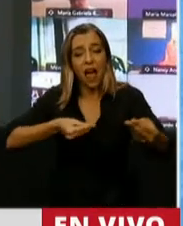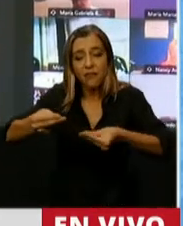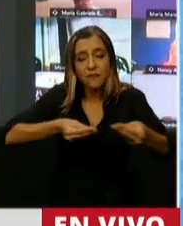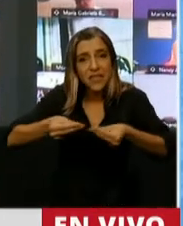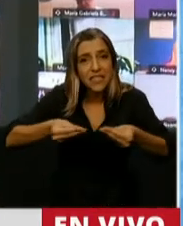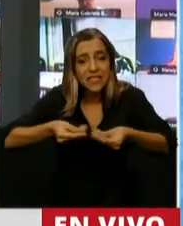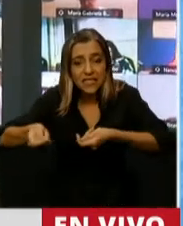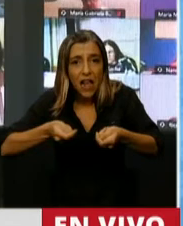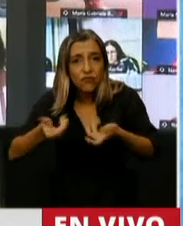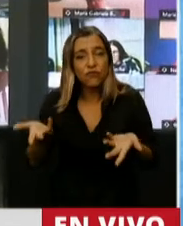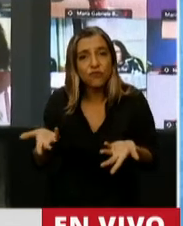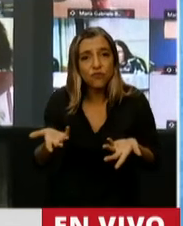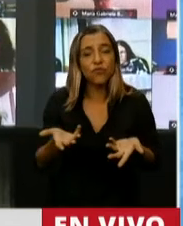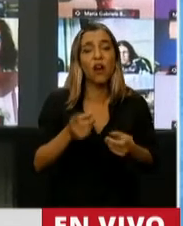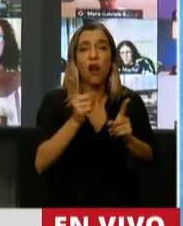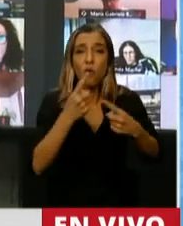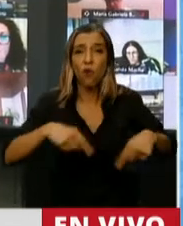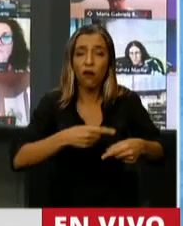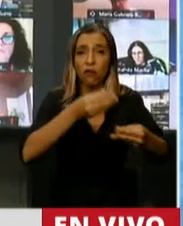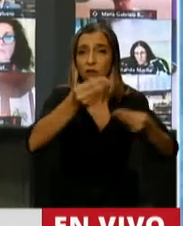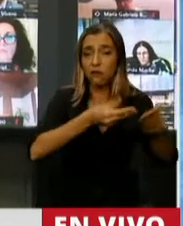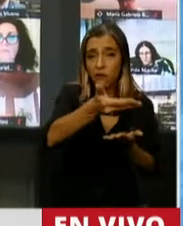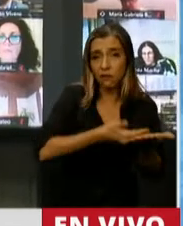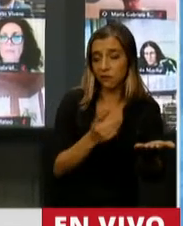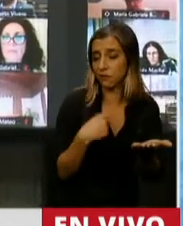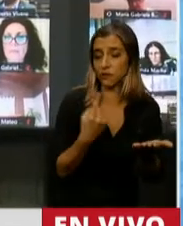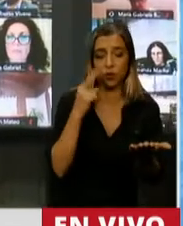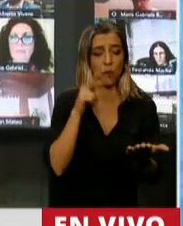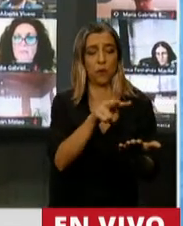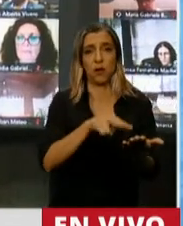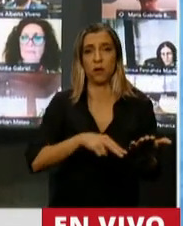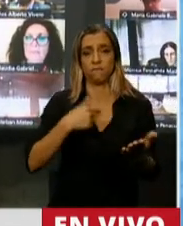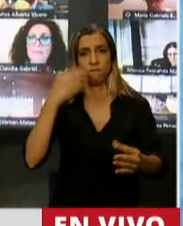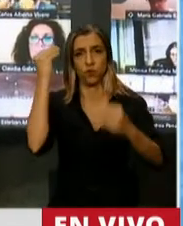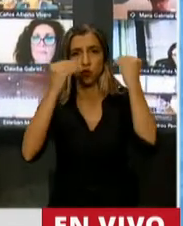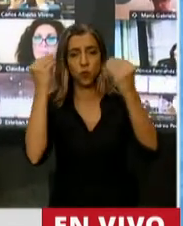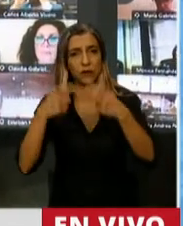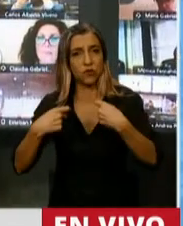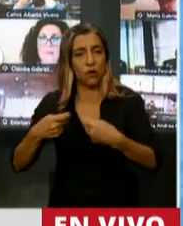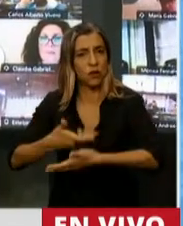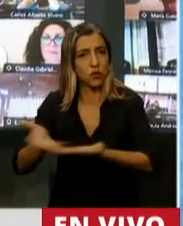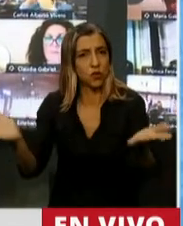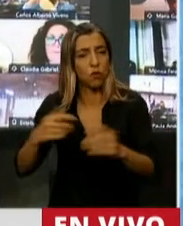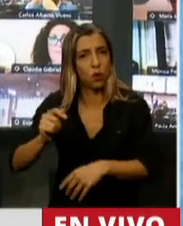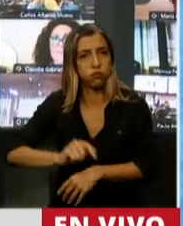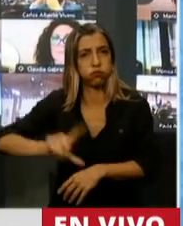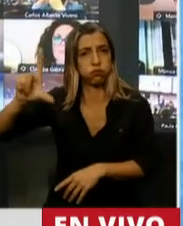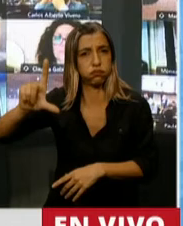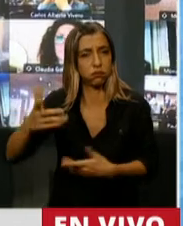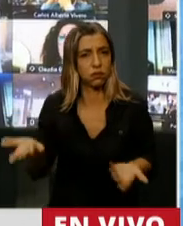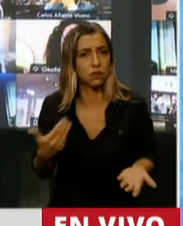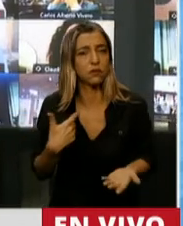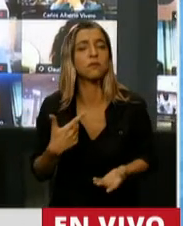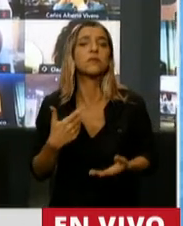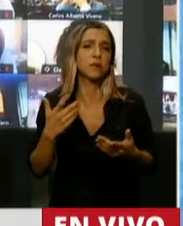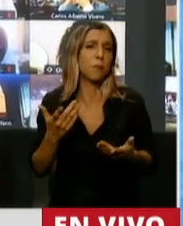que salen del presupuesto y que surgen con mucha preocupación. El gasto público va a crecer no solamente por la